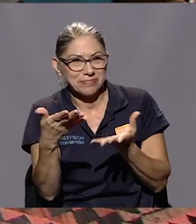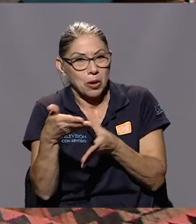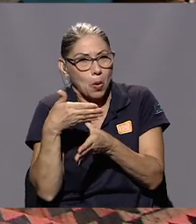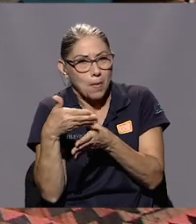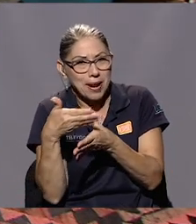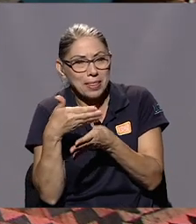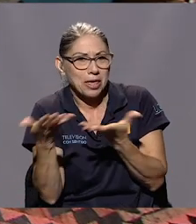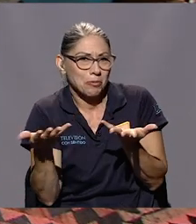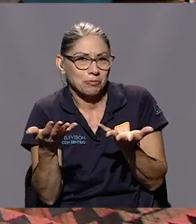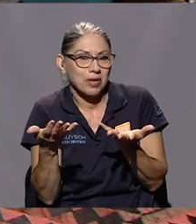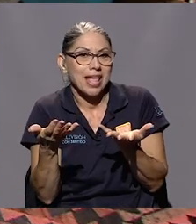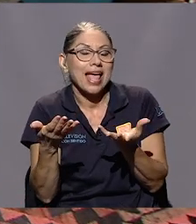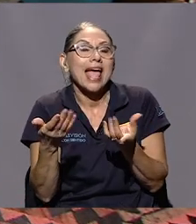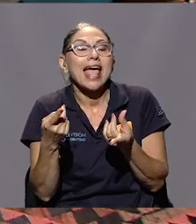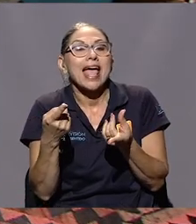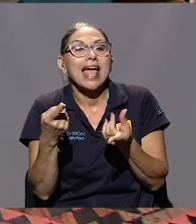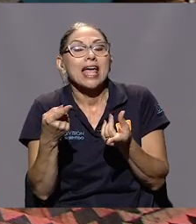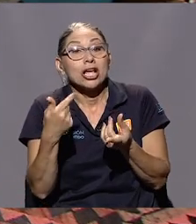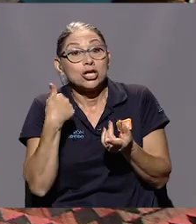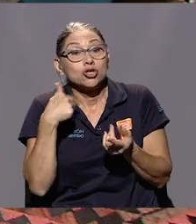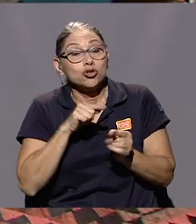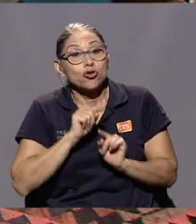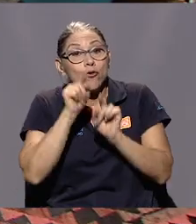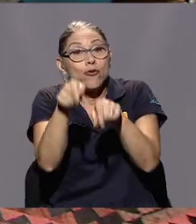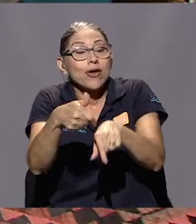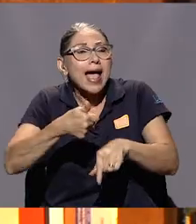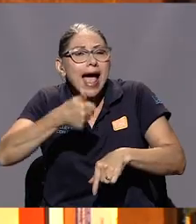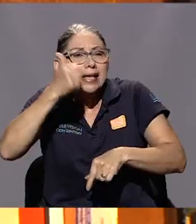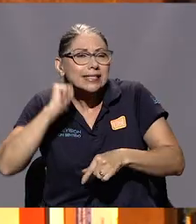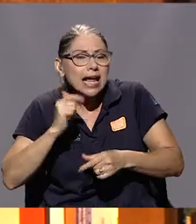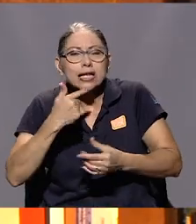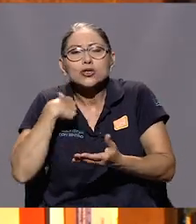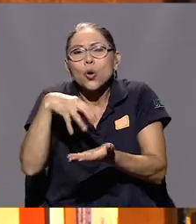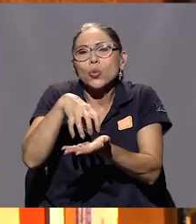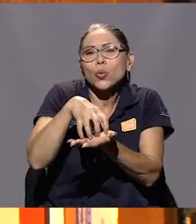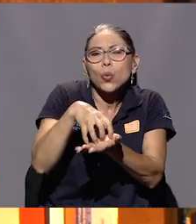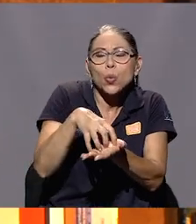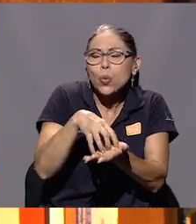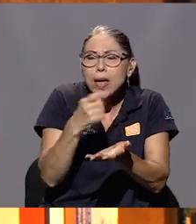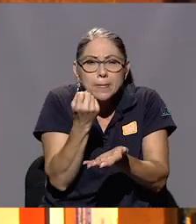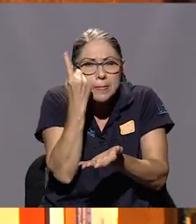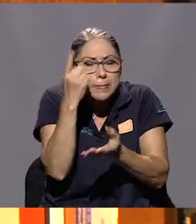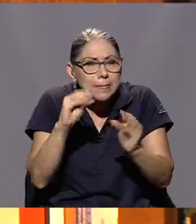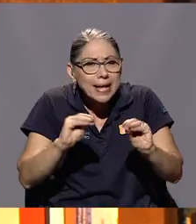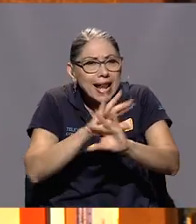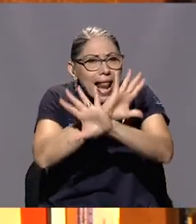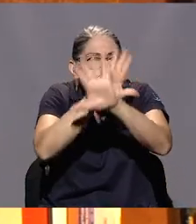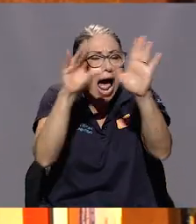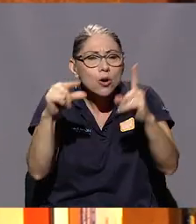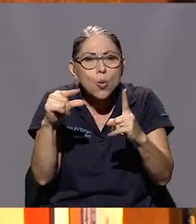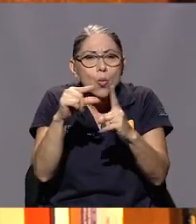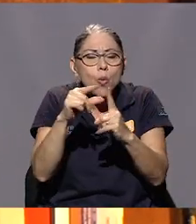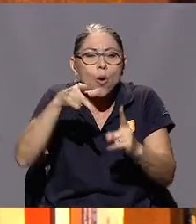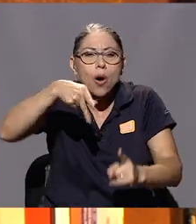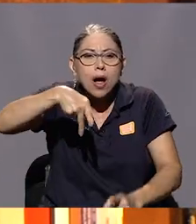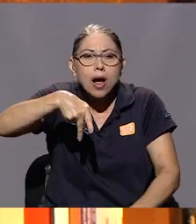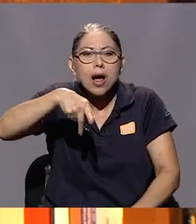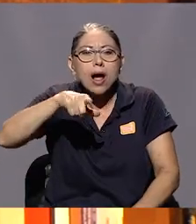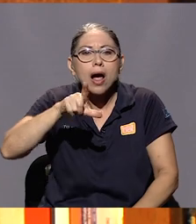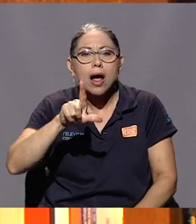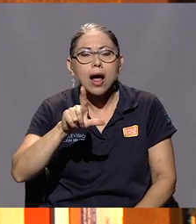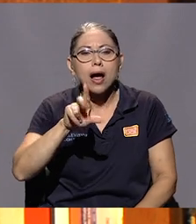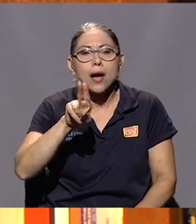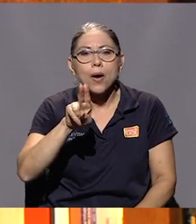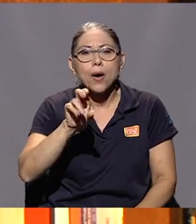tomo del capital o de algo y queríamos compartirlo. Digo, y no me quedó claro exactamente lo del concepto de plusvalía.